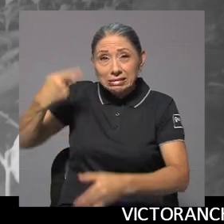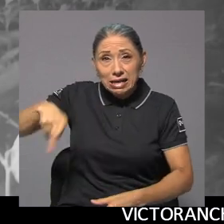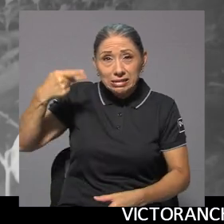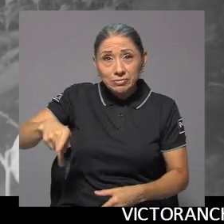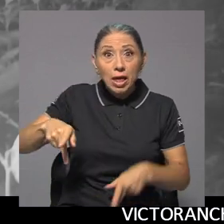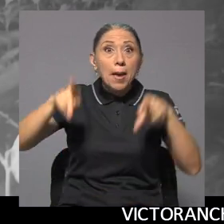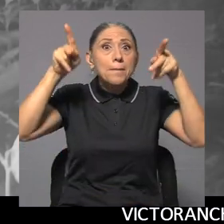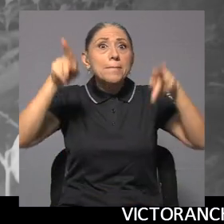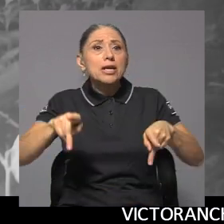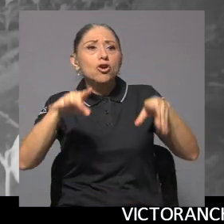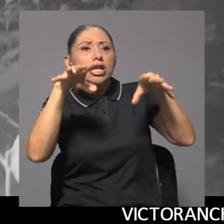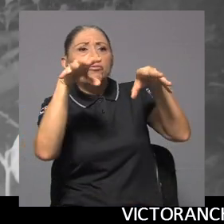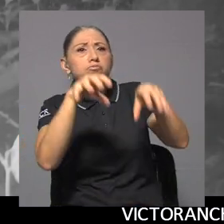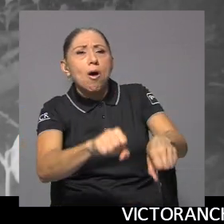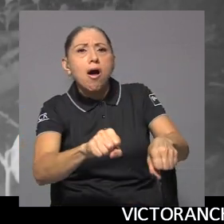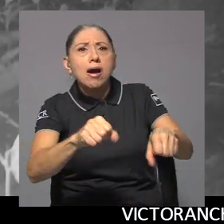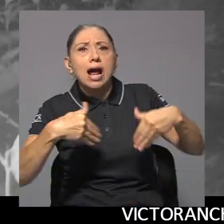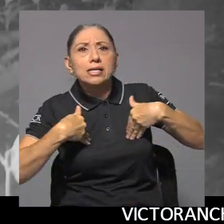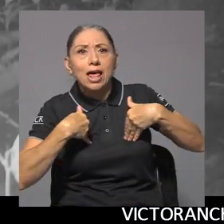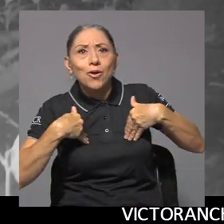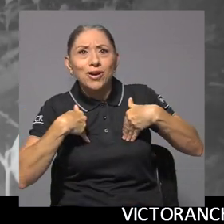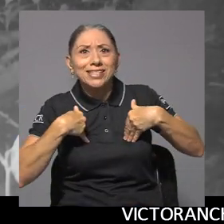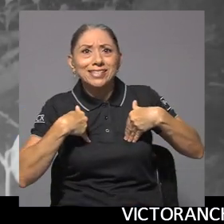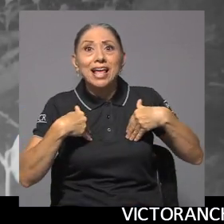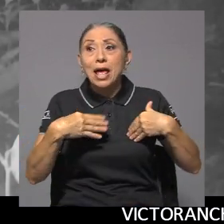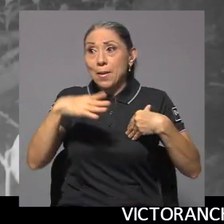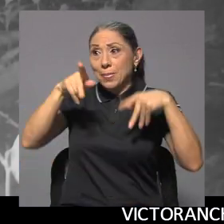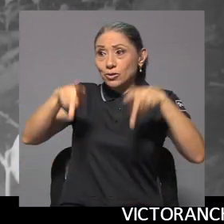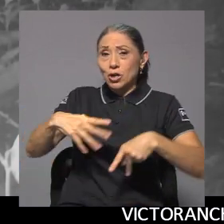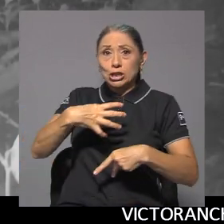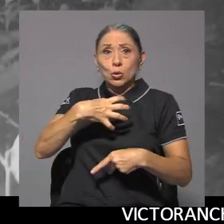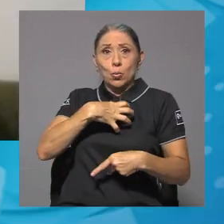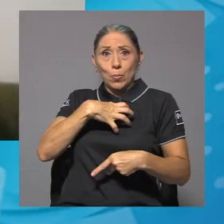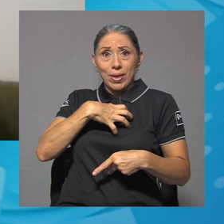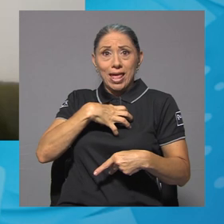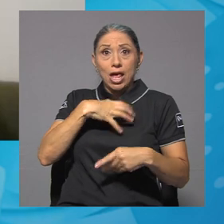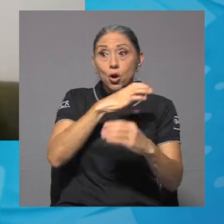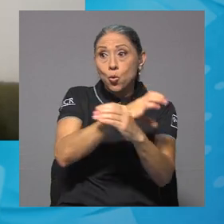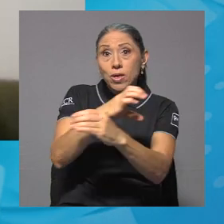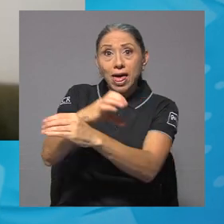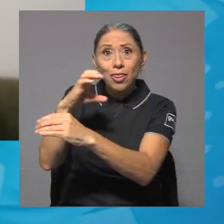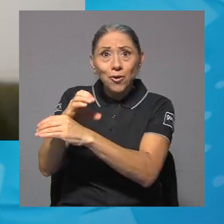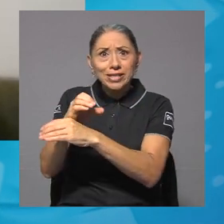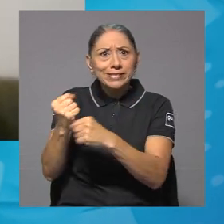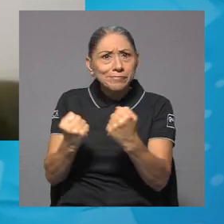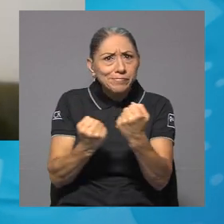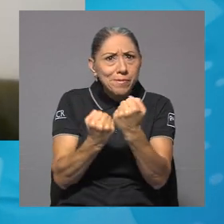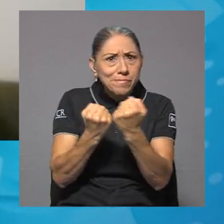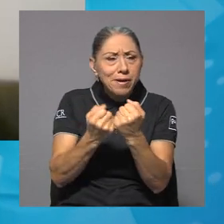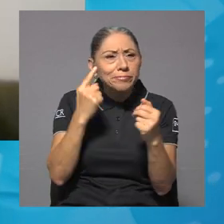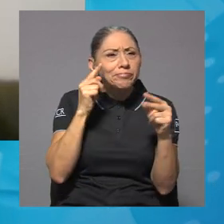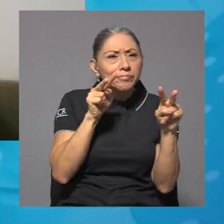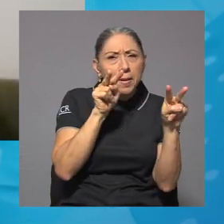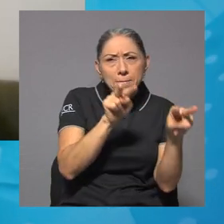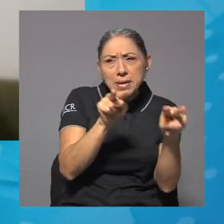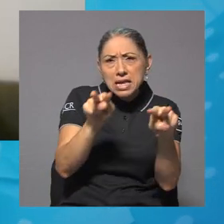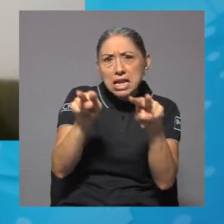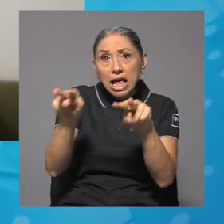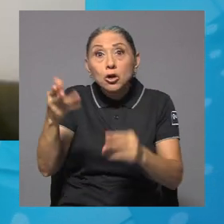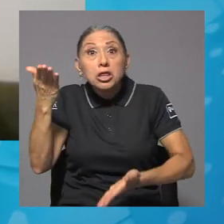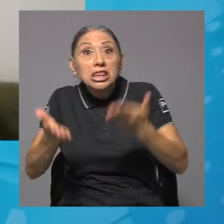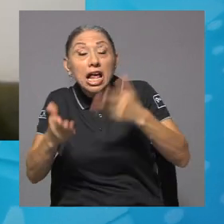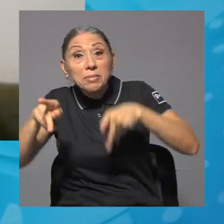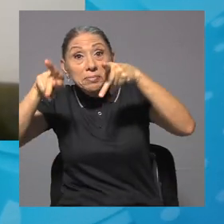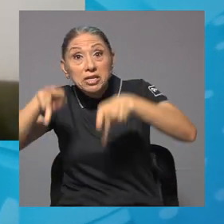los cazadores, más que nunca, por ejemplo, los propietarios, cuidadores, pues son aliados, que están ahí vigilando cuando nadie,